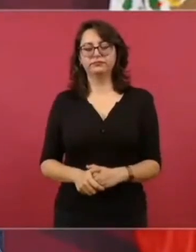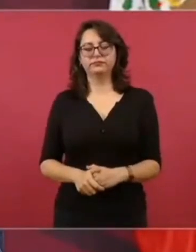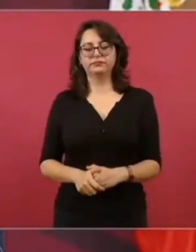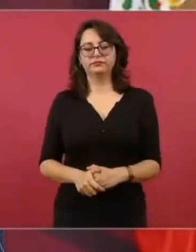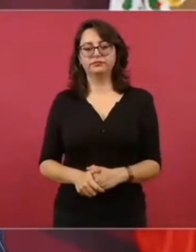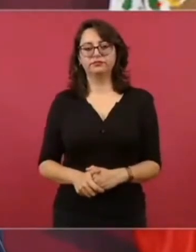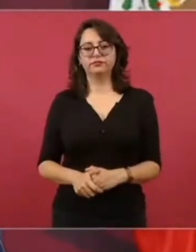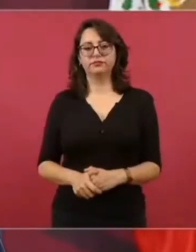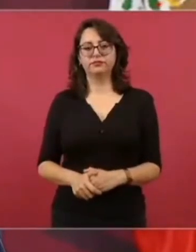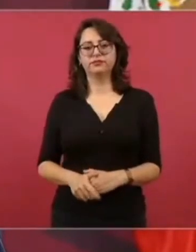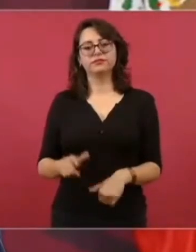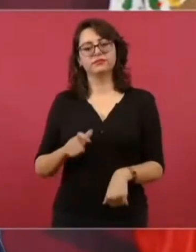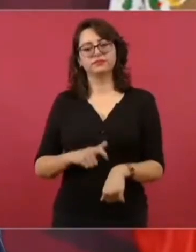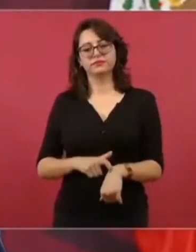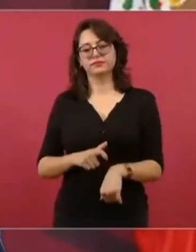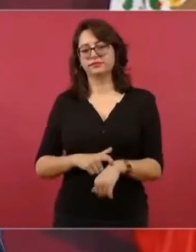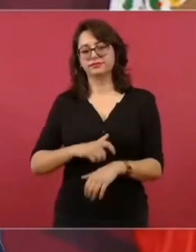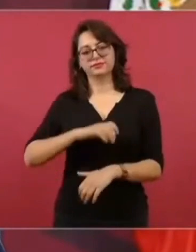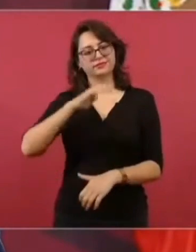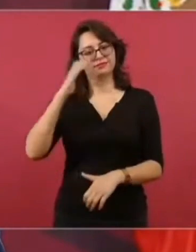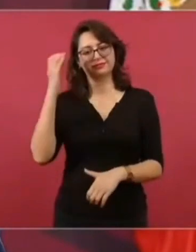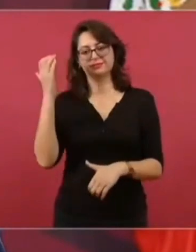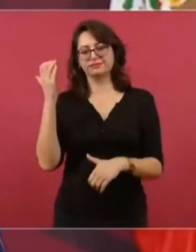Lo que sí es que ya vamos a terminar.